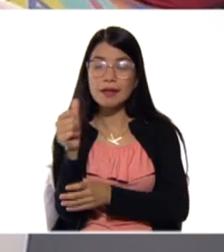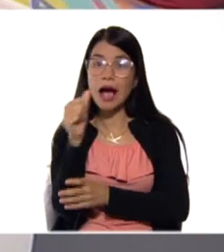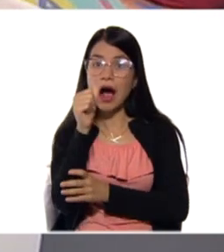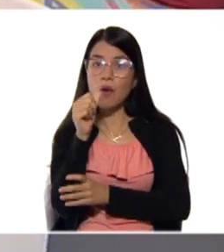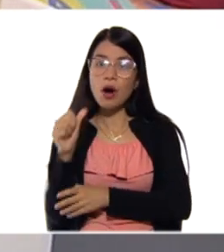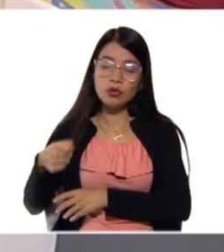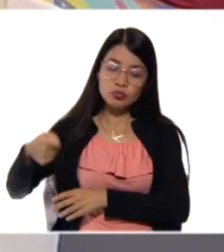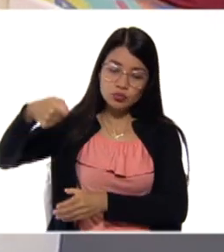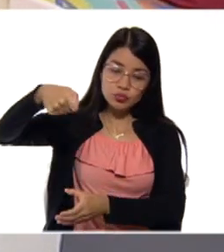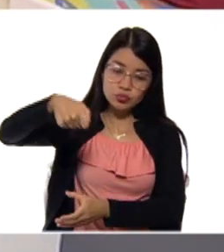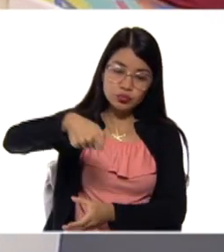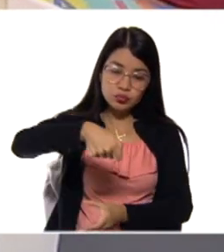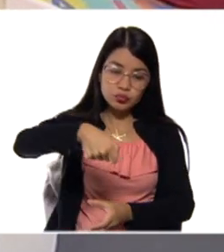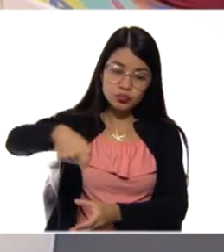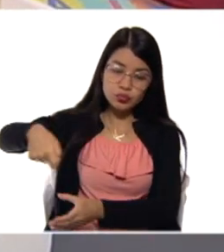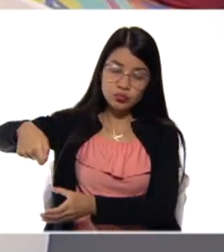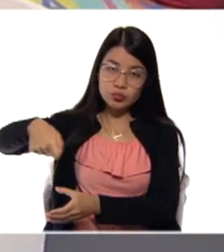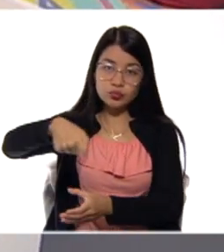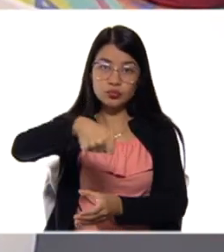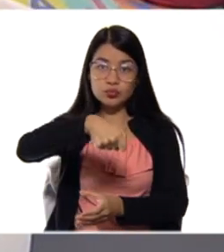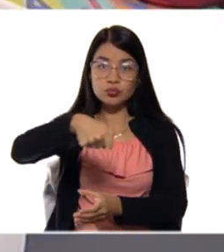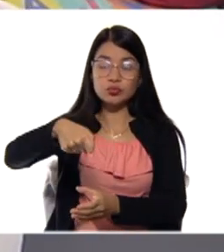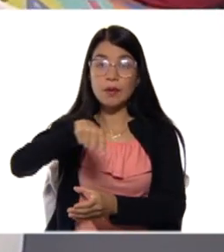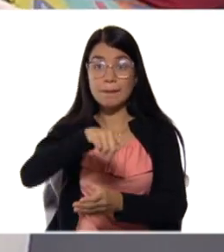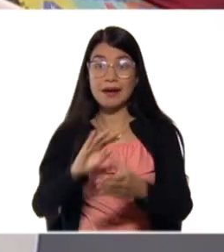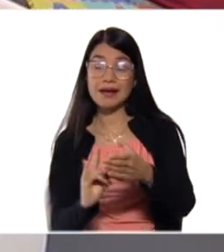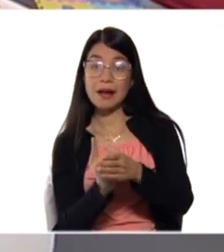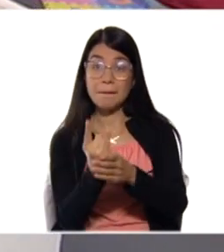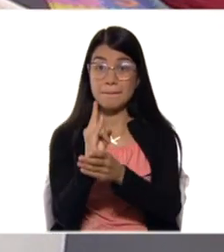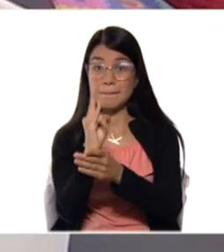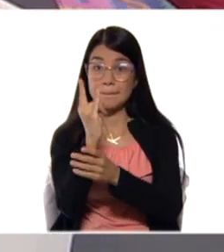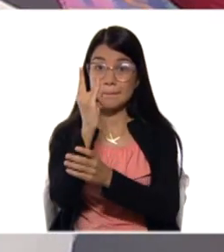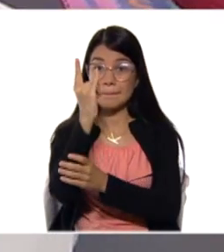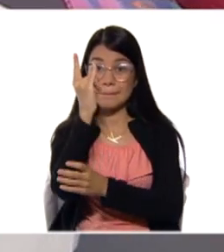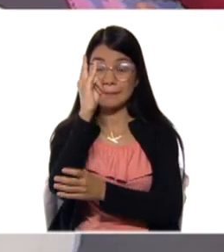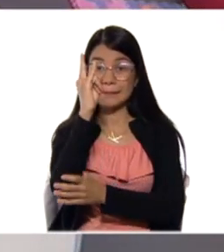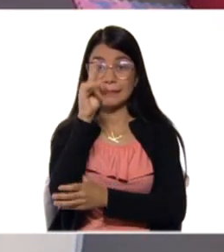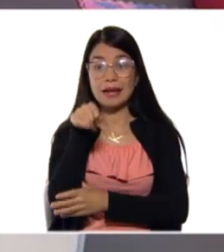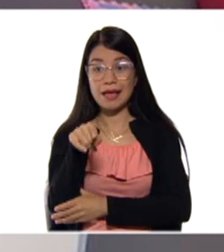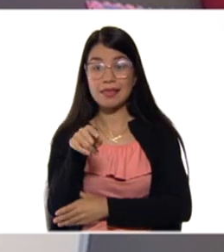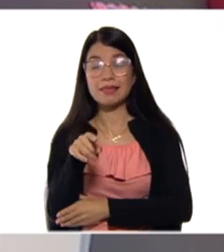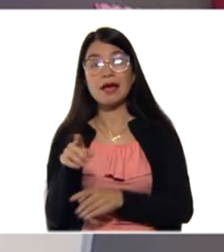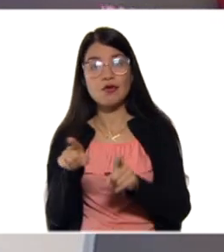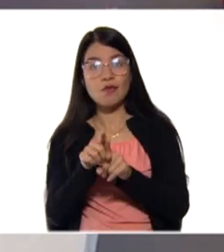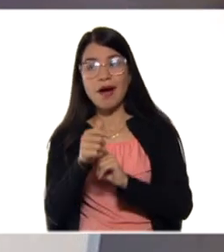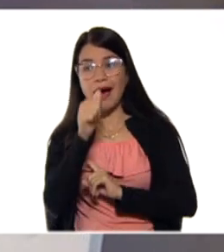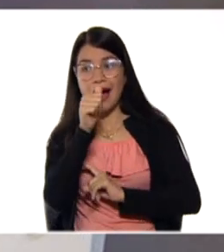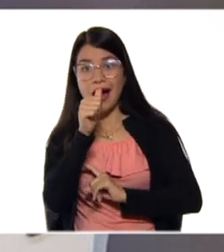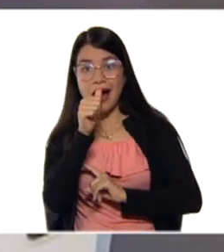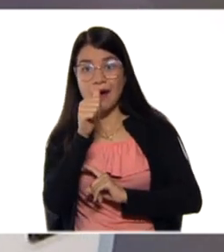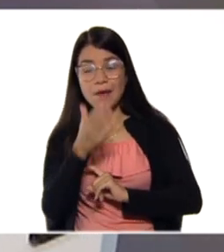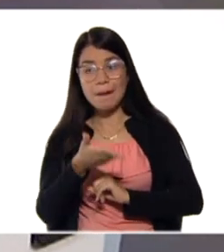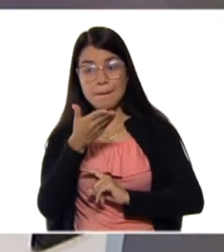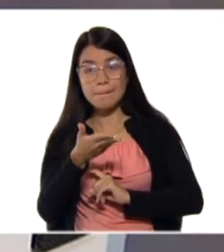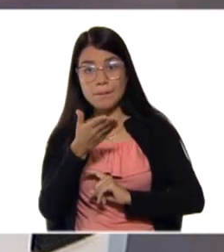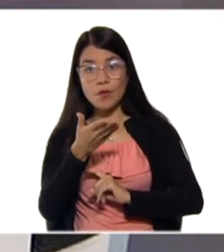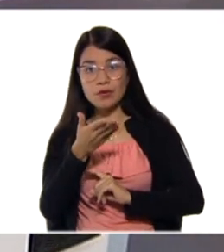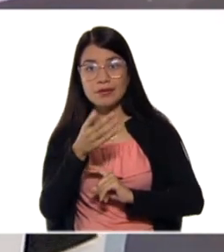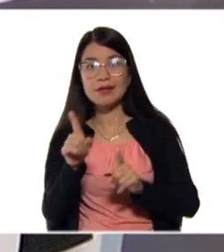realiza y para que tengan vida. Entonces, ¿agua es vida? Sí. Bien.